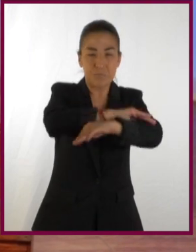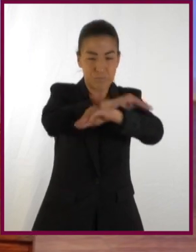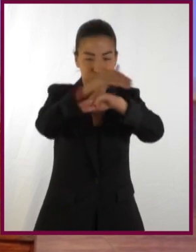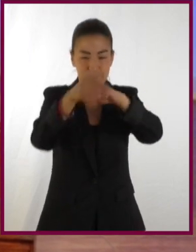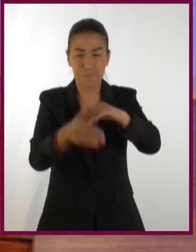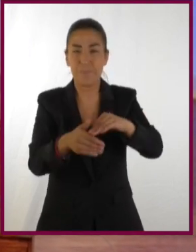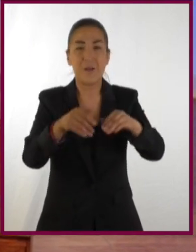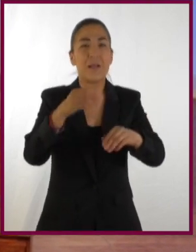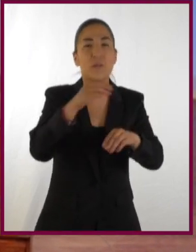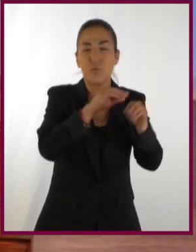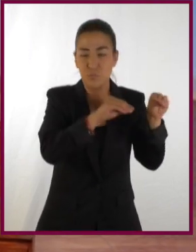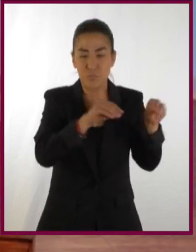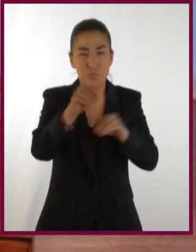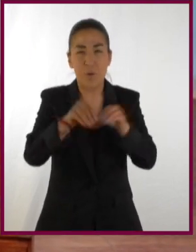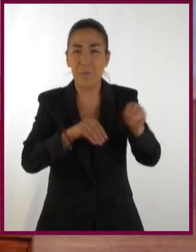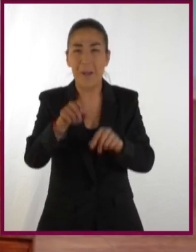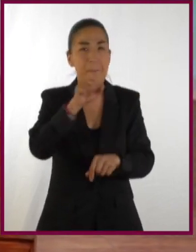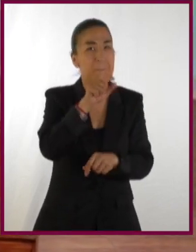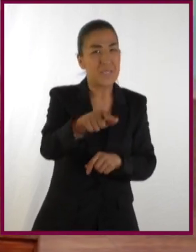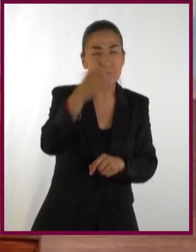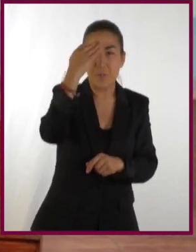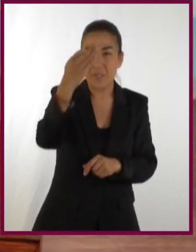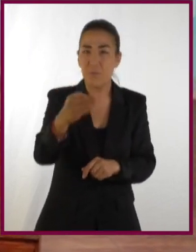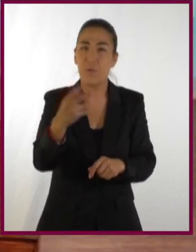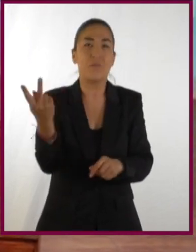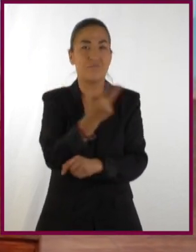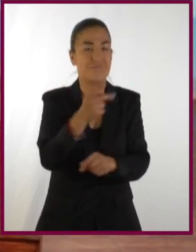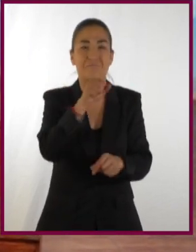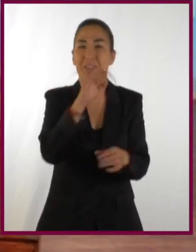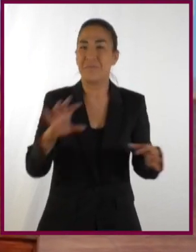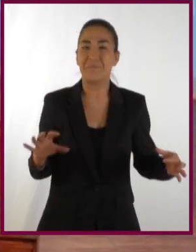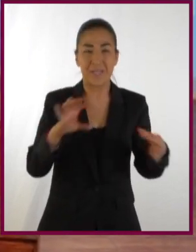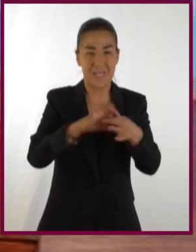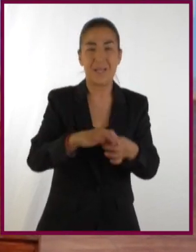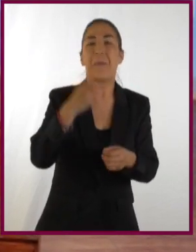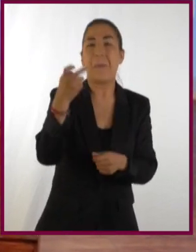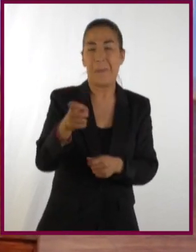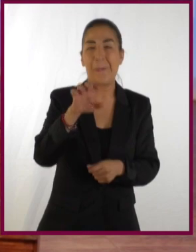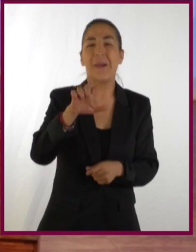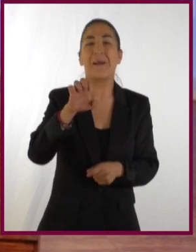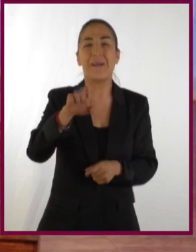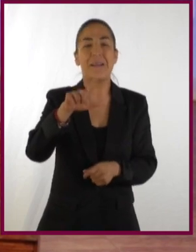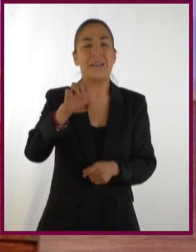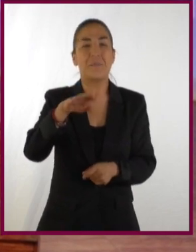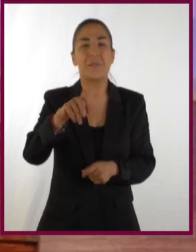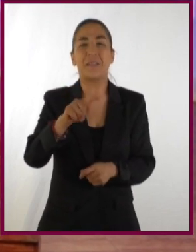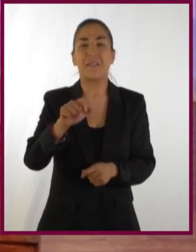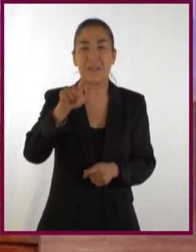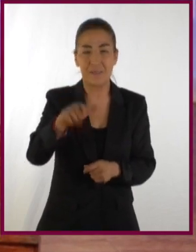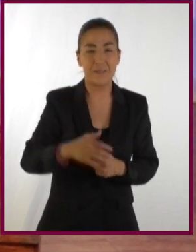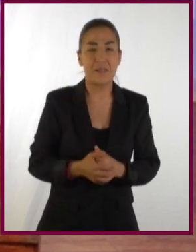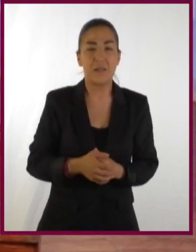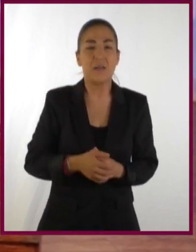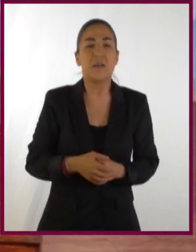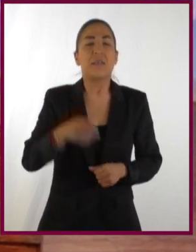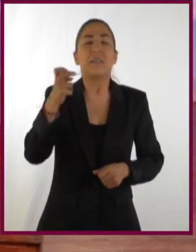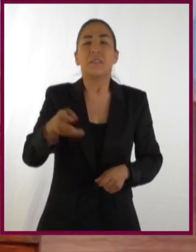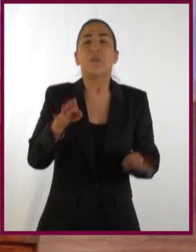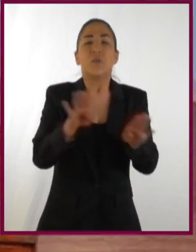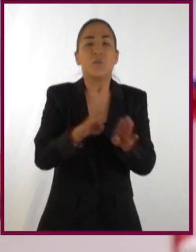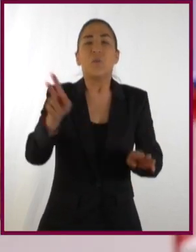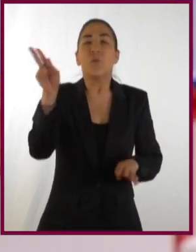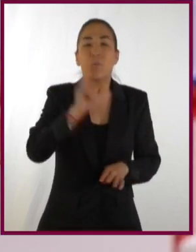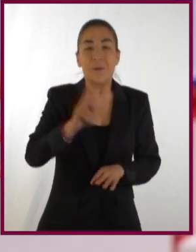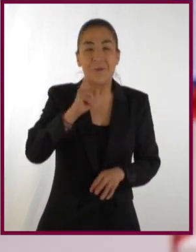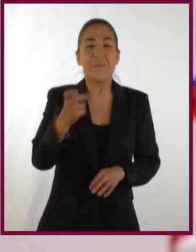sectores cuyo arco se recorrió en el mismo tiempo, pues van a ser iguales, ¿no? Si las comparto. Elemental. Pero